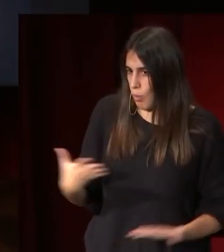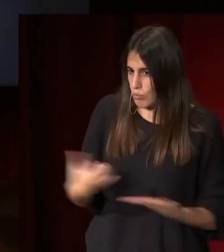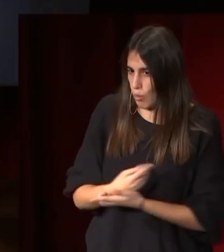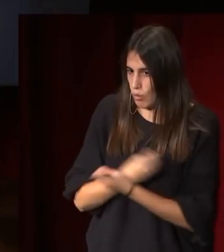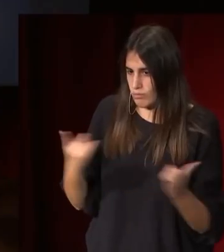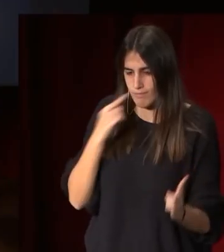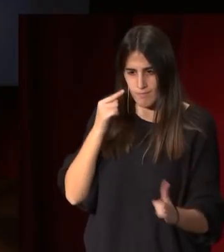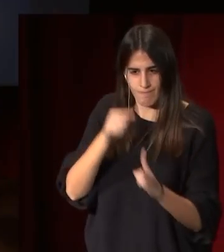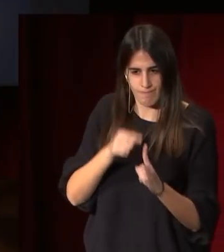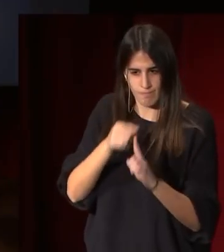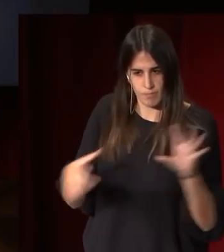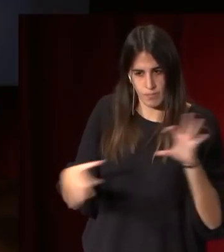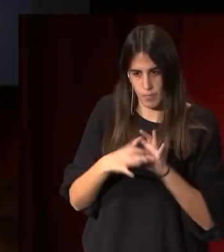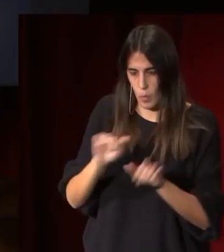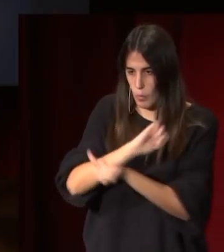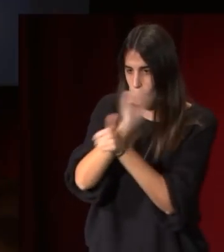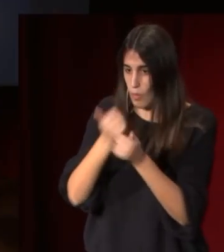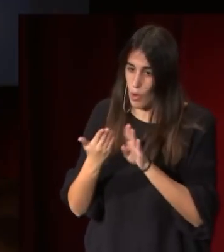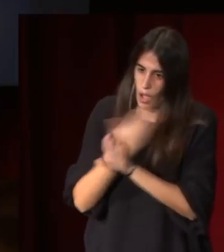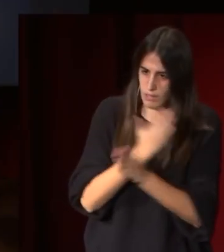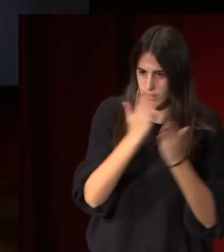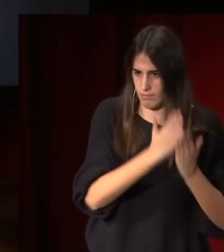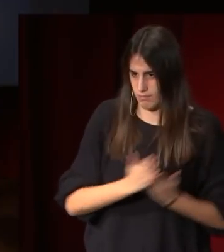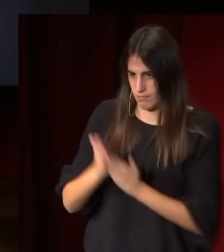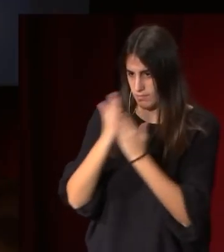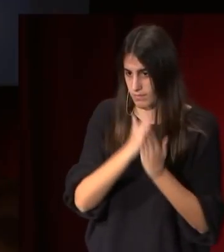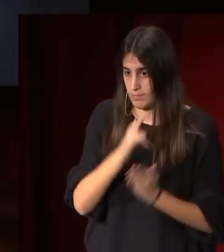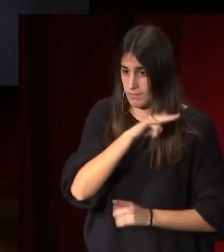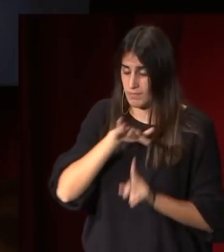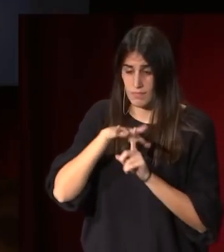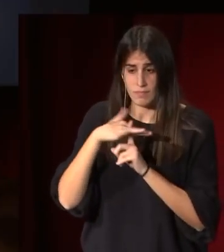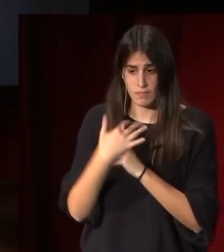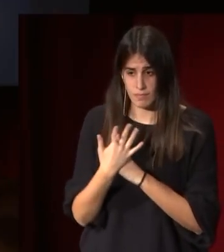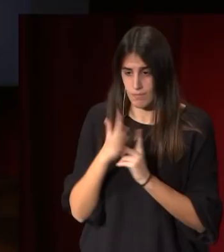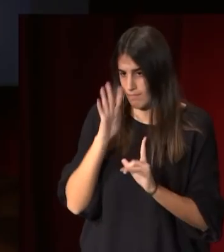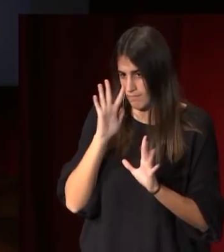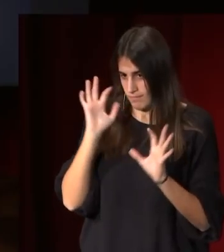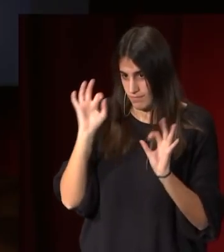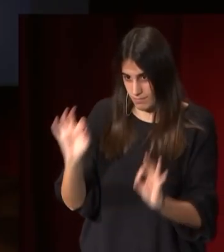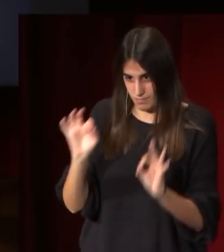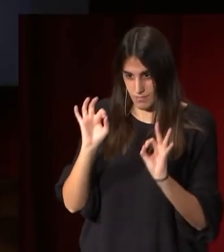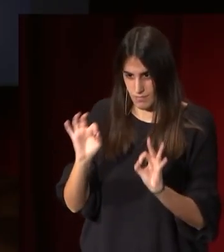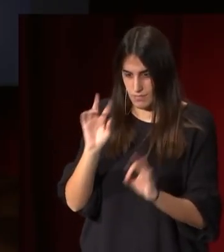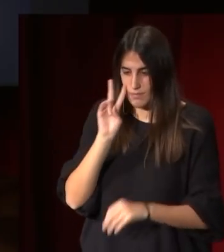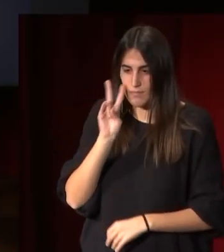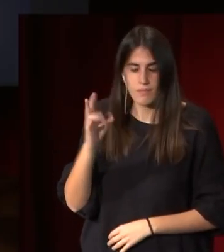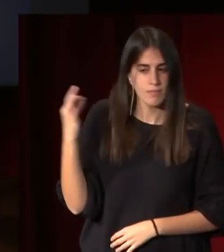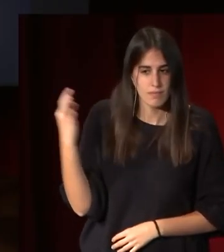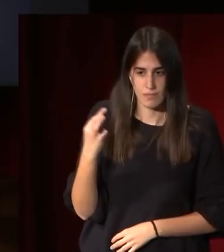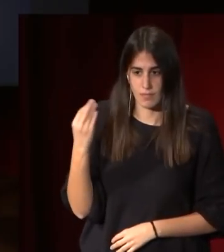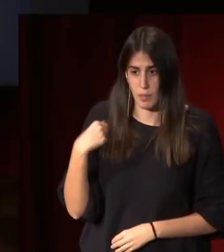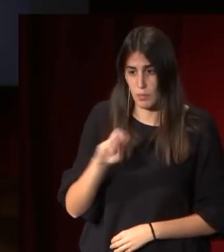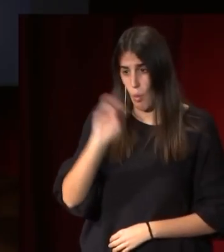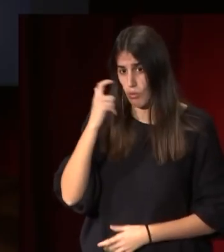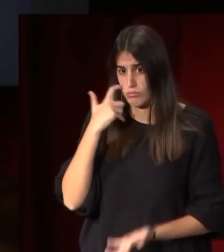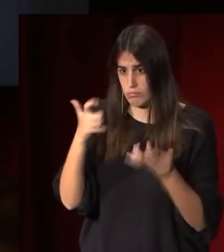referencias a los modelos que han estudiado. En este caso, evidentemente estaba mirando, como todos los